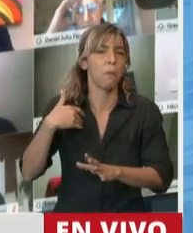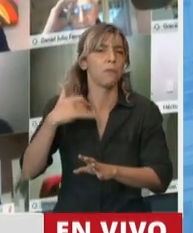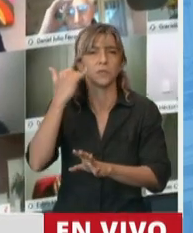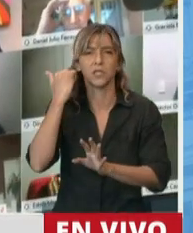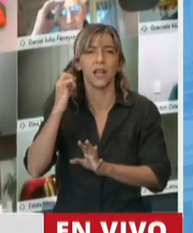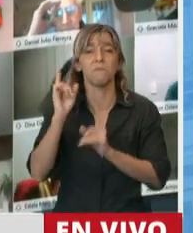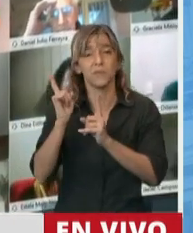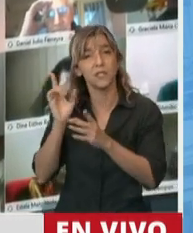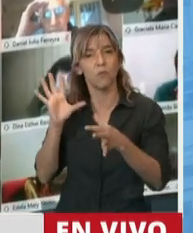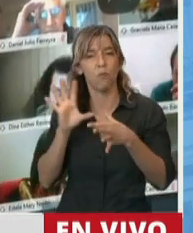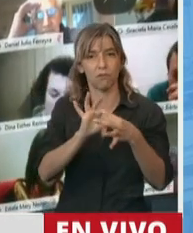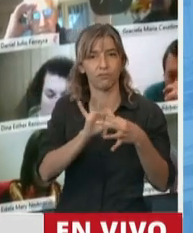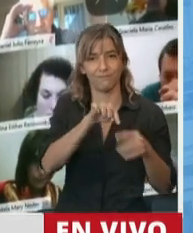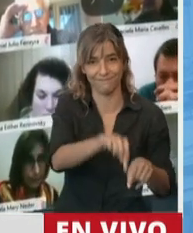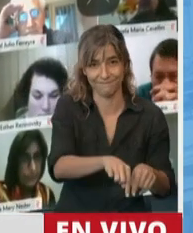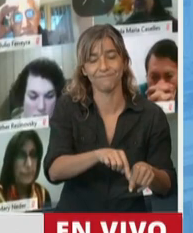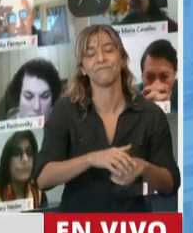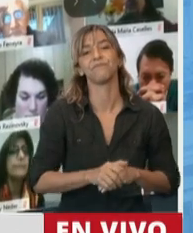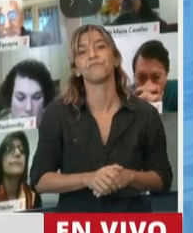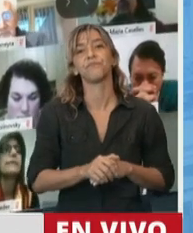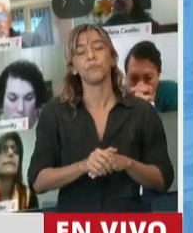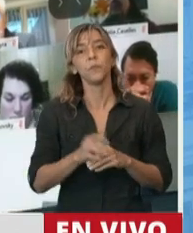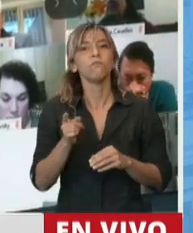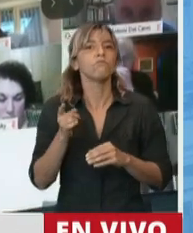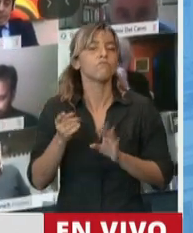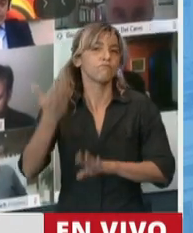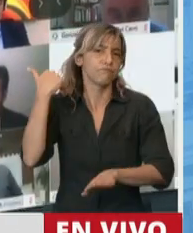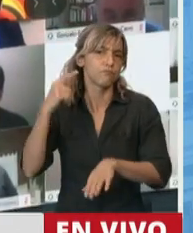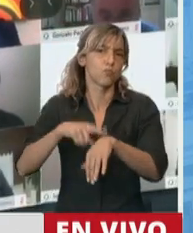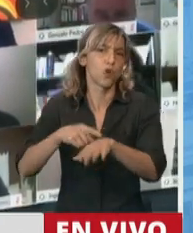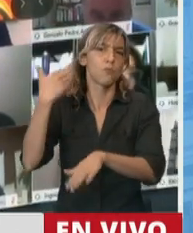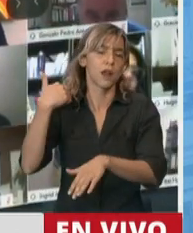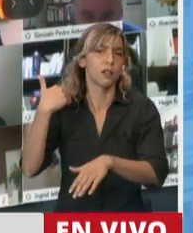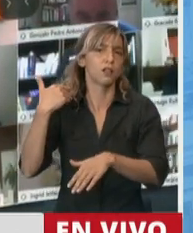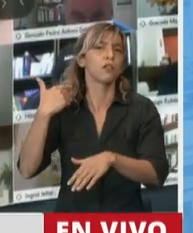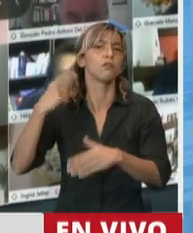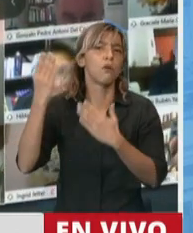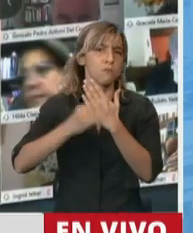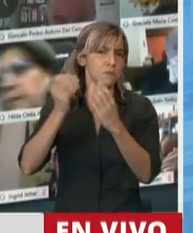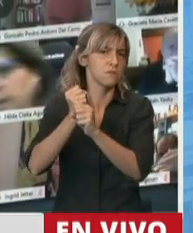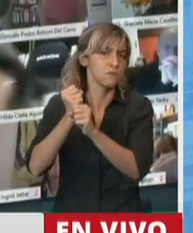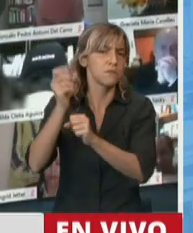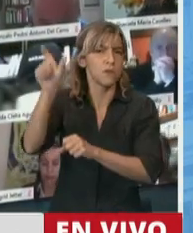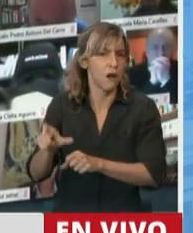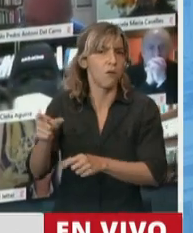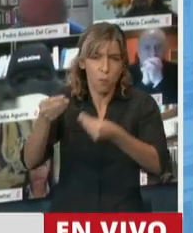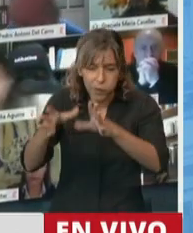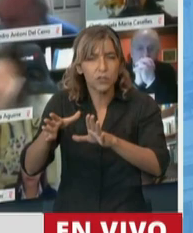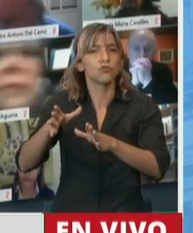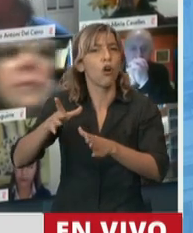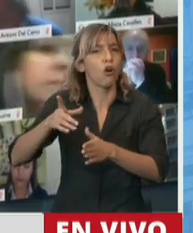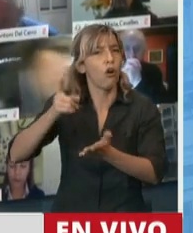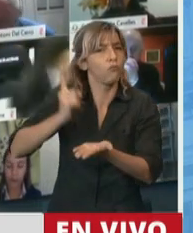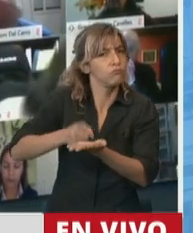del 2013. Carlos, con todo su equipo, había tomado una decisión de avanzar en el